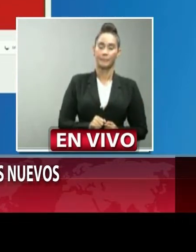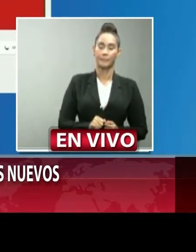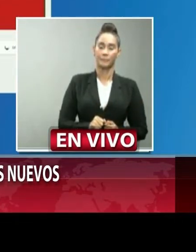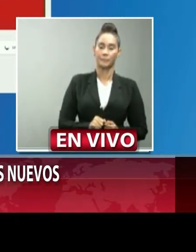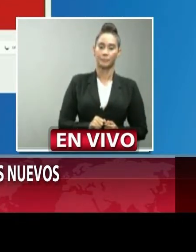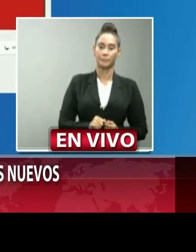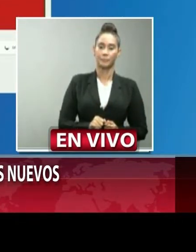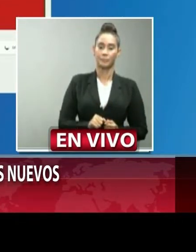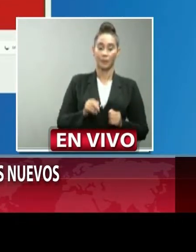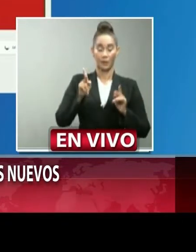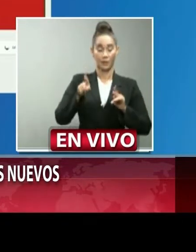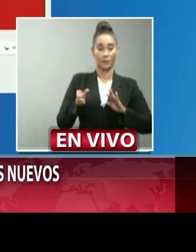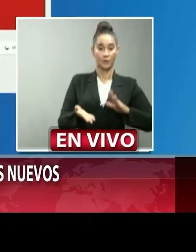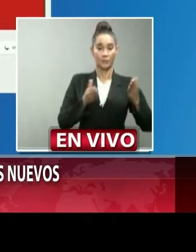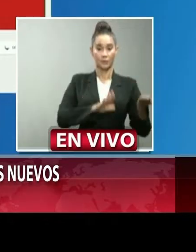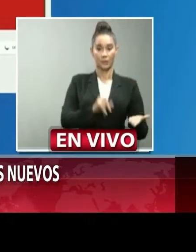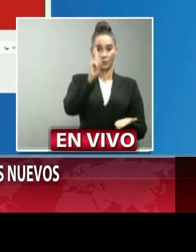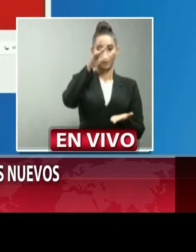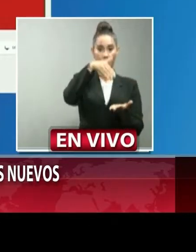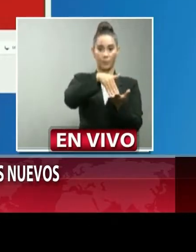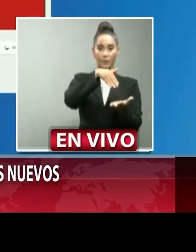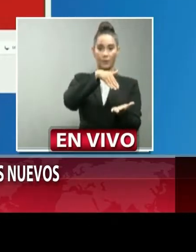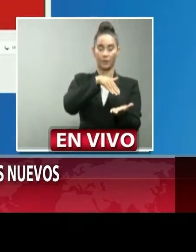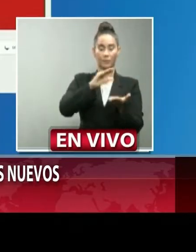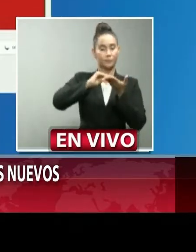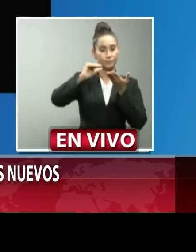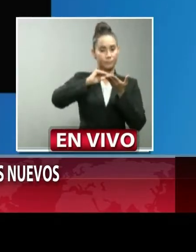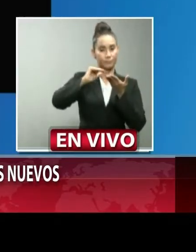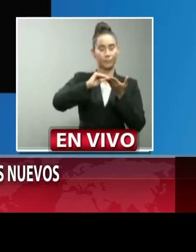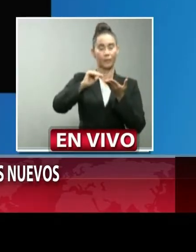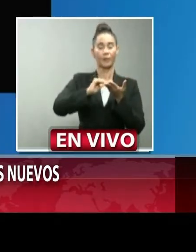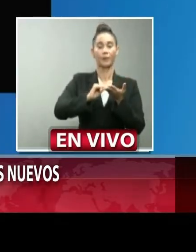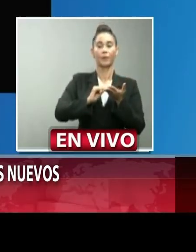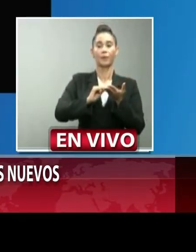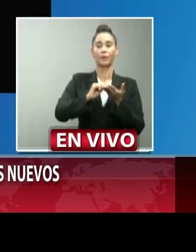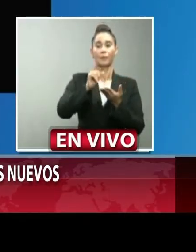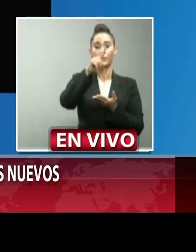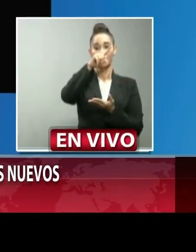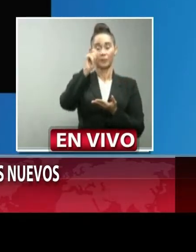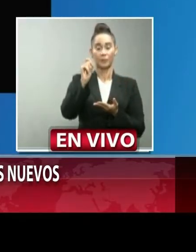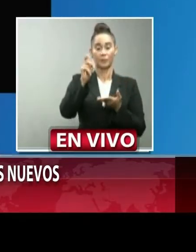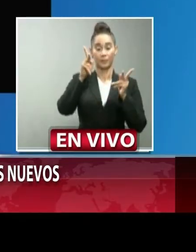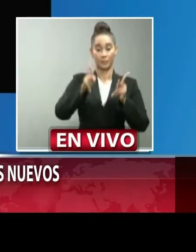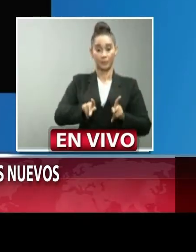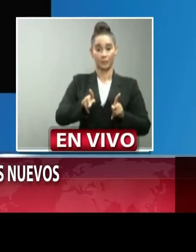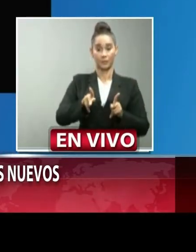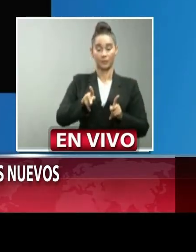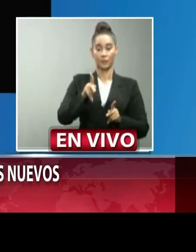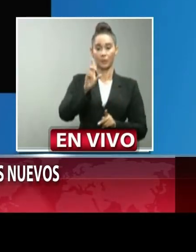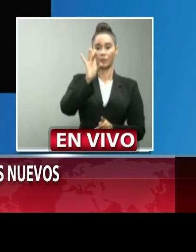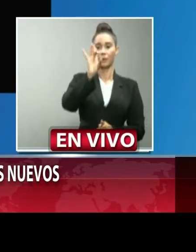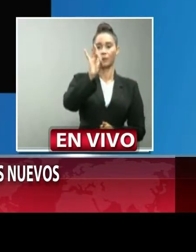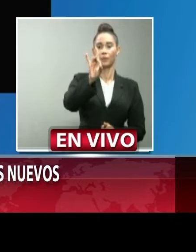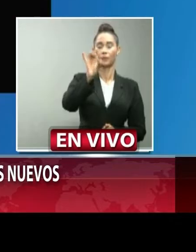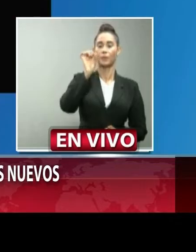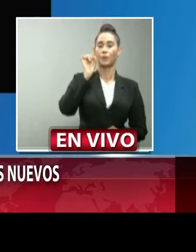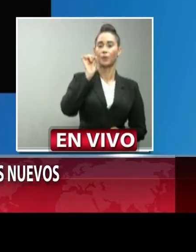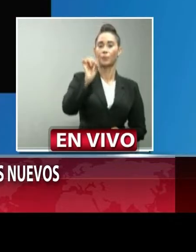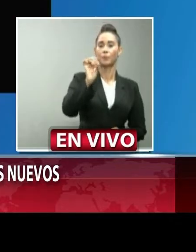por millón es de perdón por 100.000 habitantes es de 8